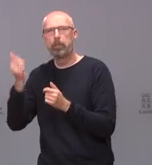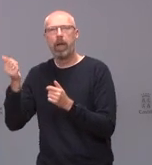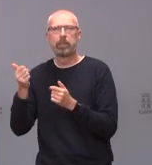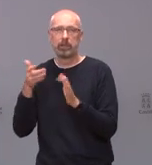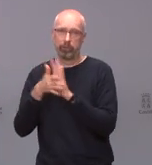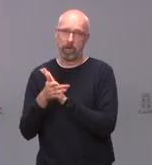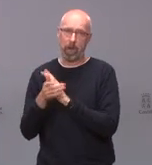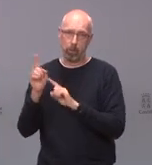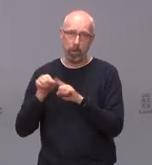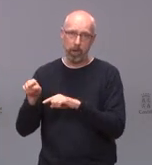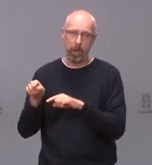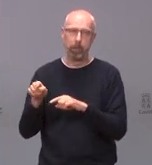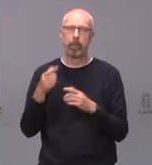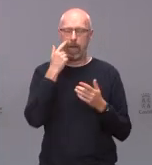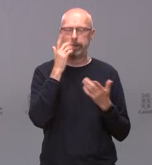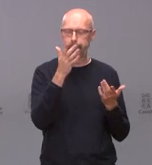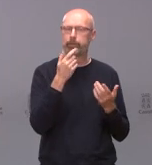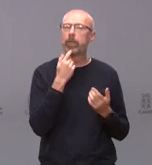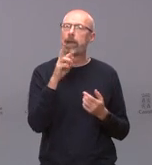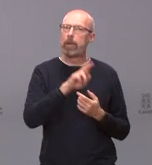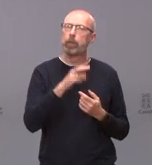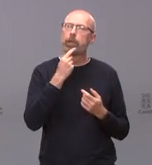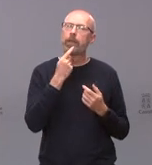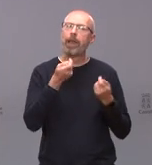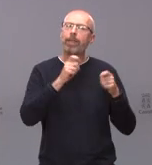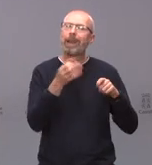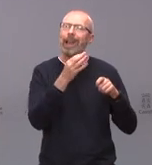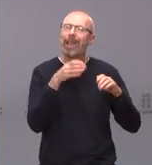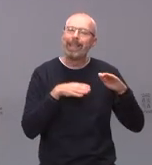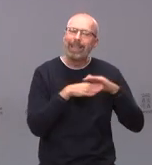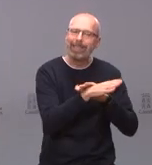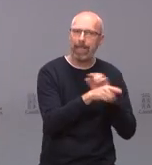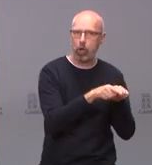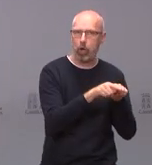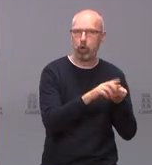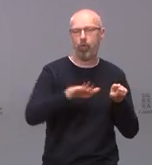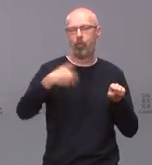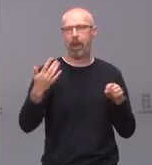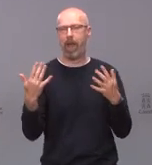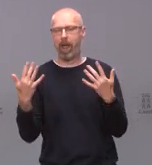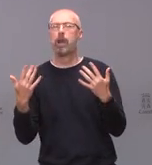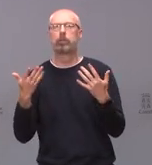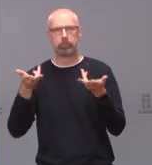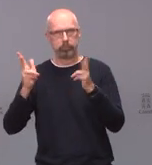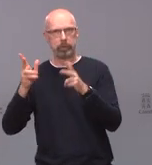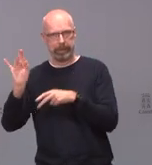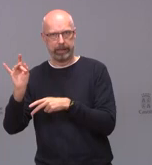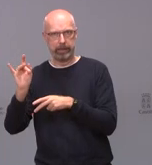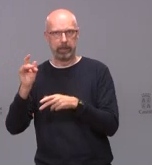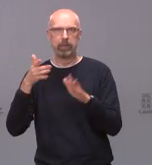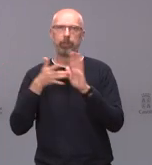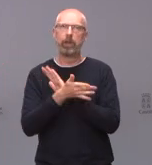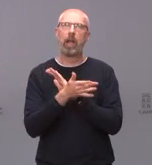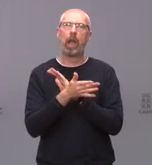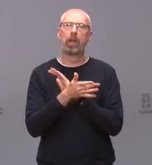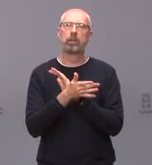insisto que se cierra el interior no se va a cerrar el exterior en ningún caso con lo cual creemos que el llamado a la movilidad